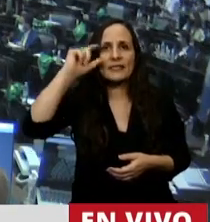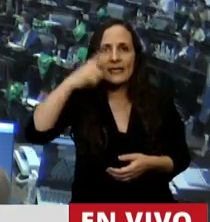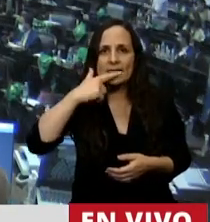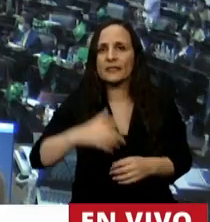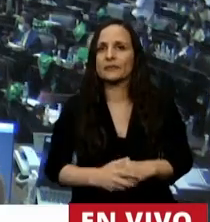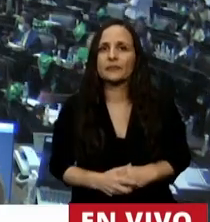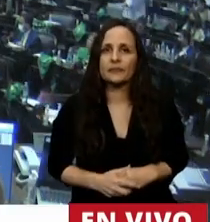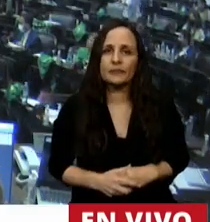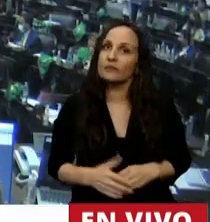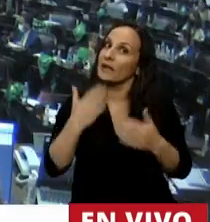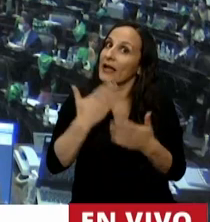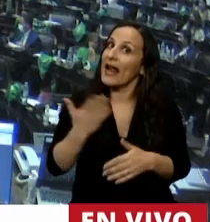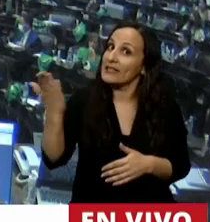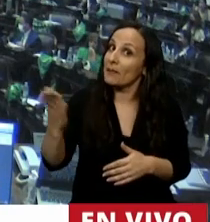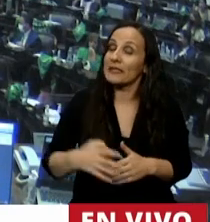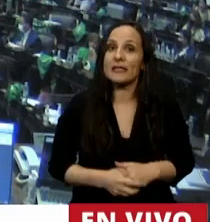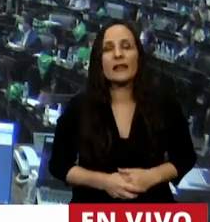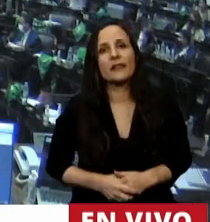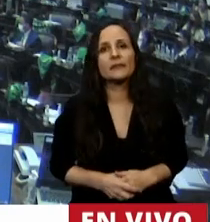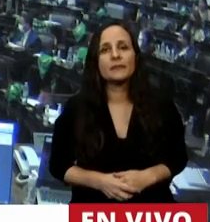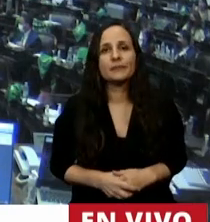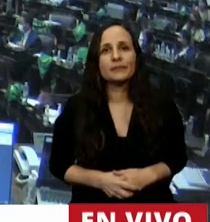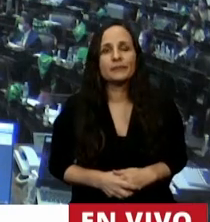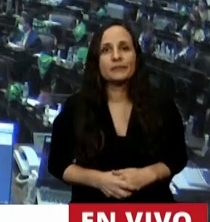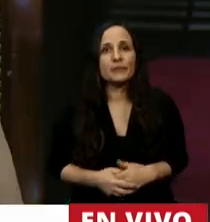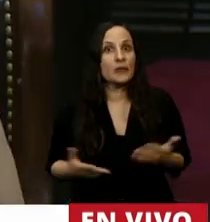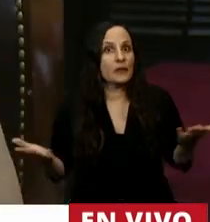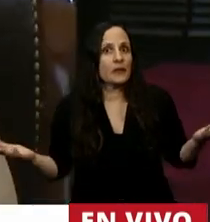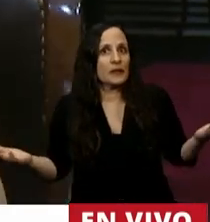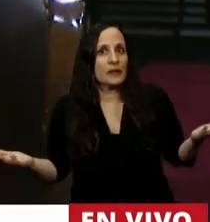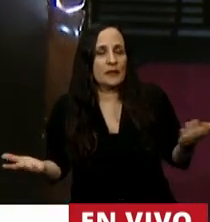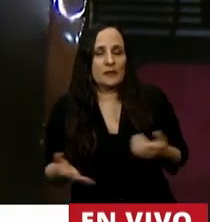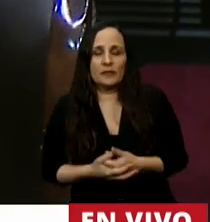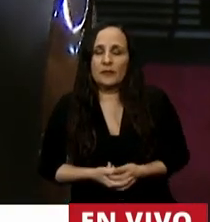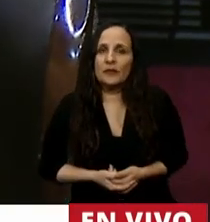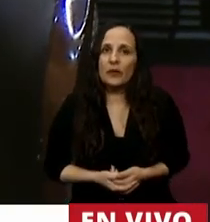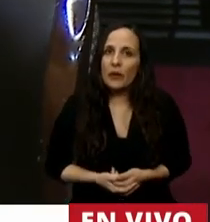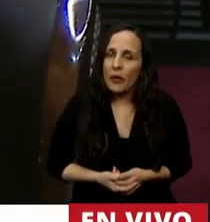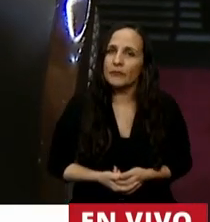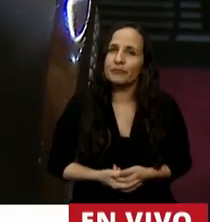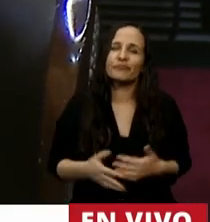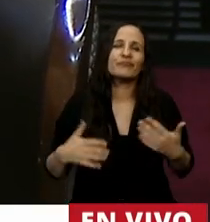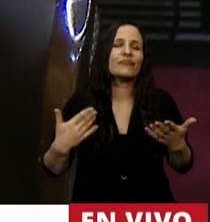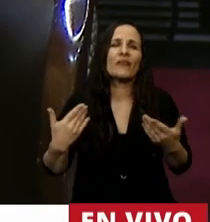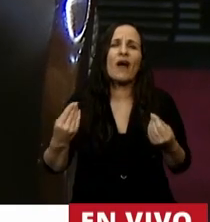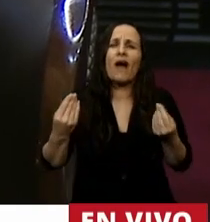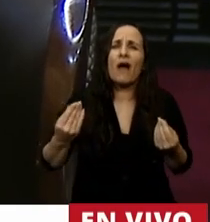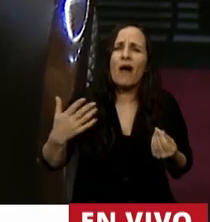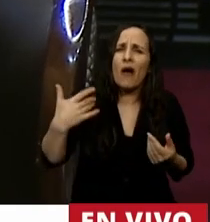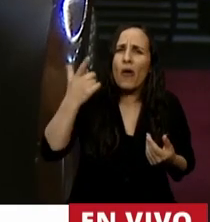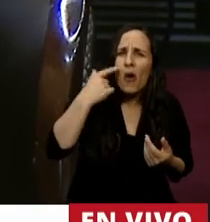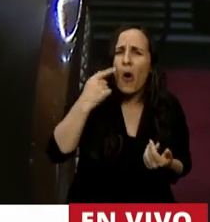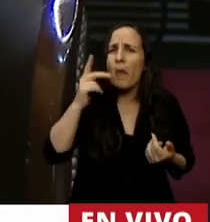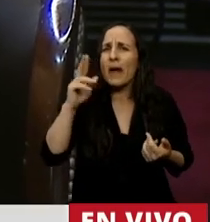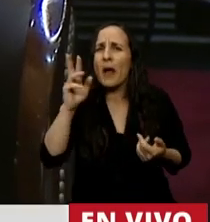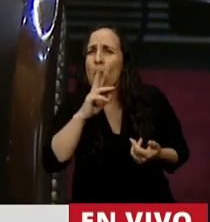Gracias, señor Presidente. El futuro se nos vino encima. Hay una generación de hombres y mujeres